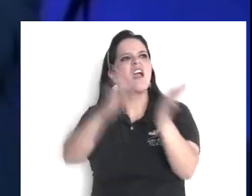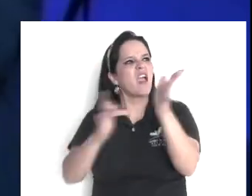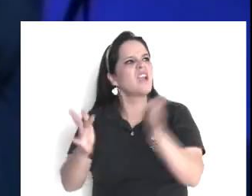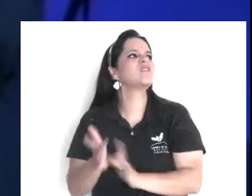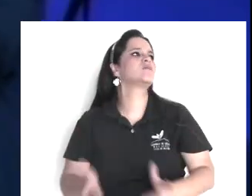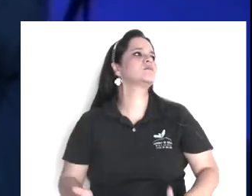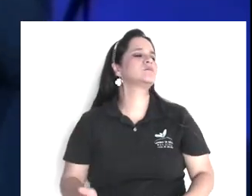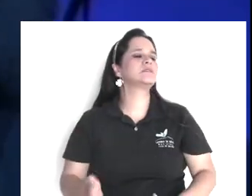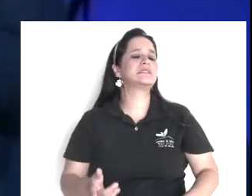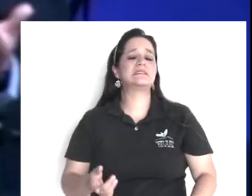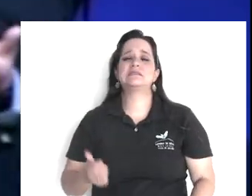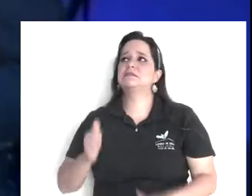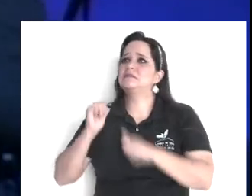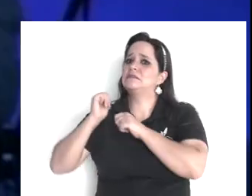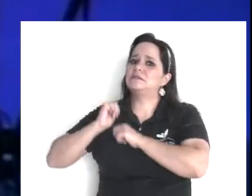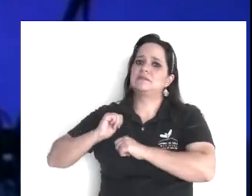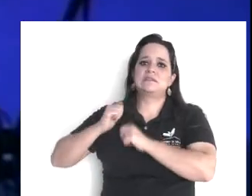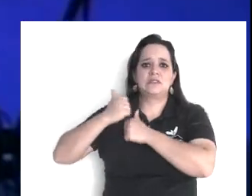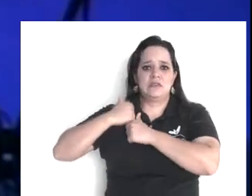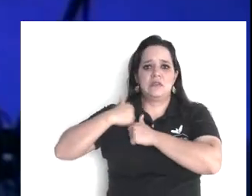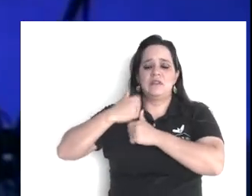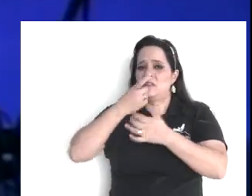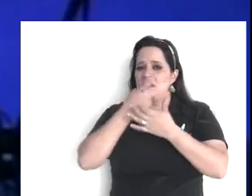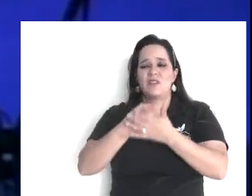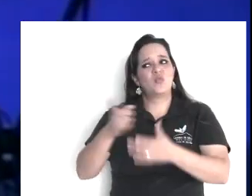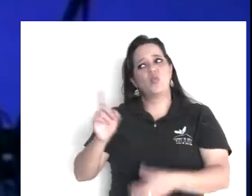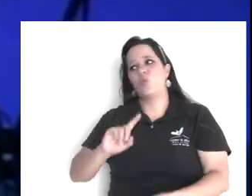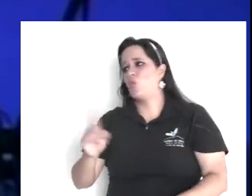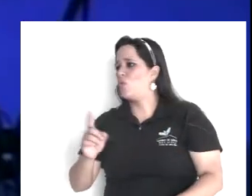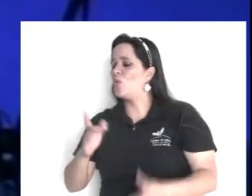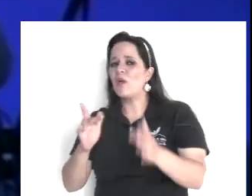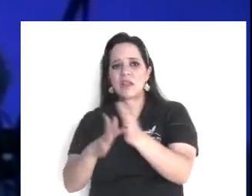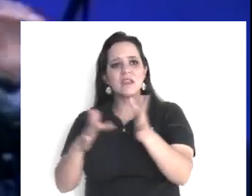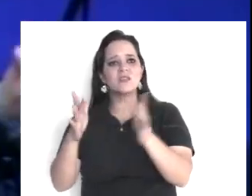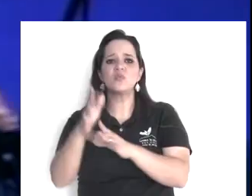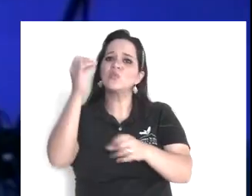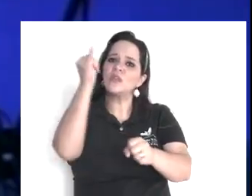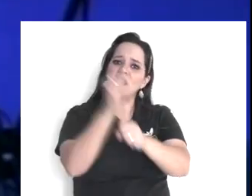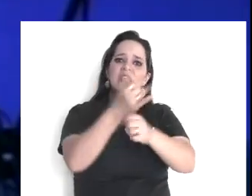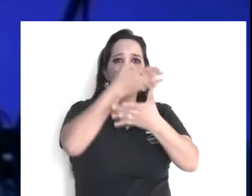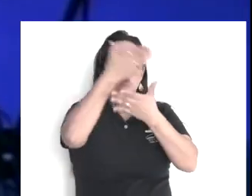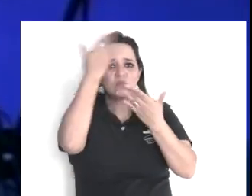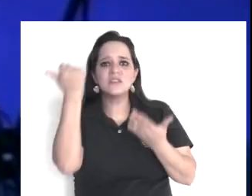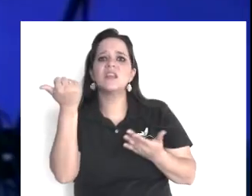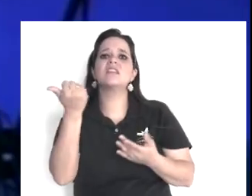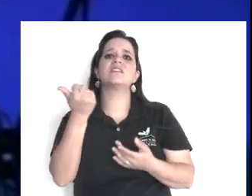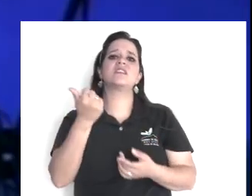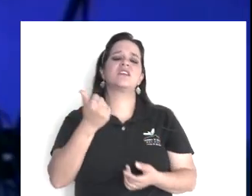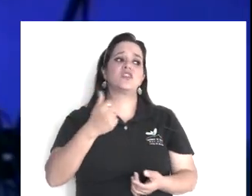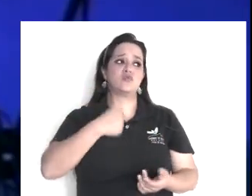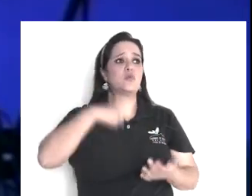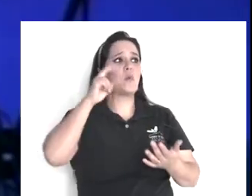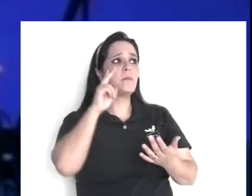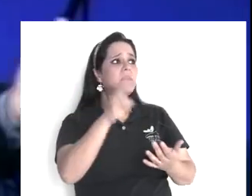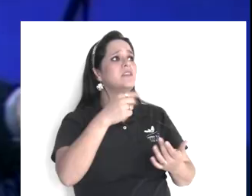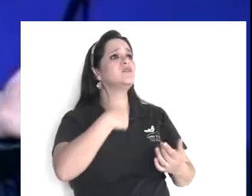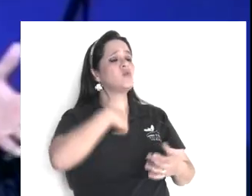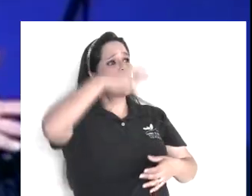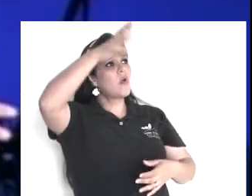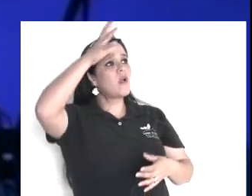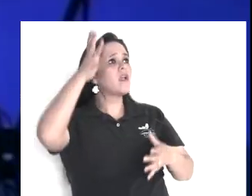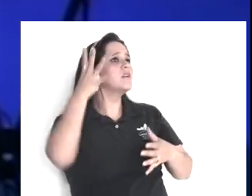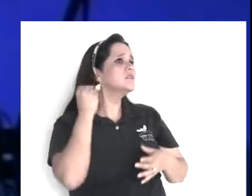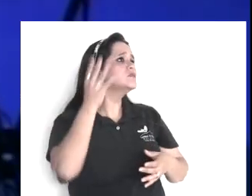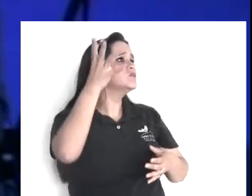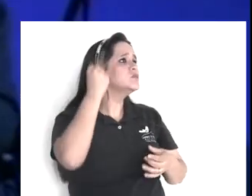hombre, ve como habla, no, no, no, este hombre, no, no, este hombre, no tiene que ver nada, y se regresan, dice, ¿por qué no le habéis